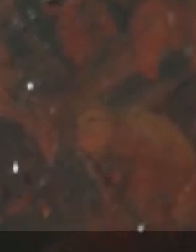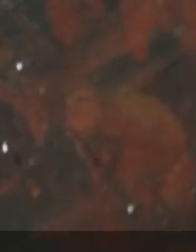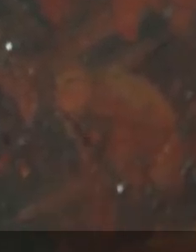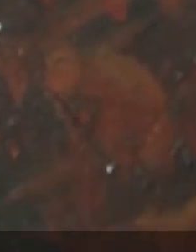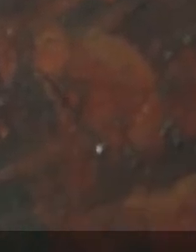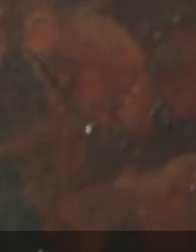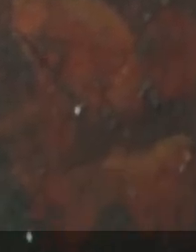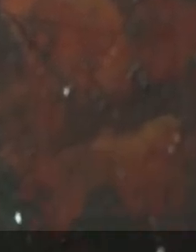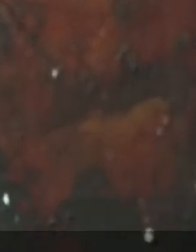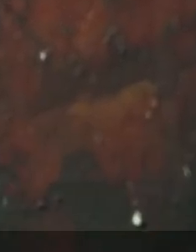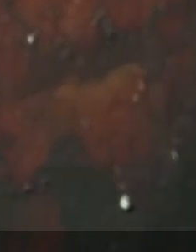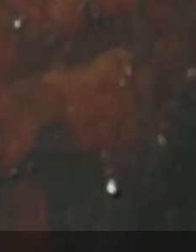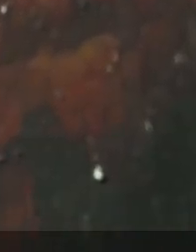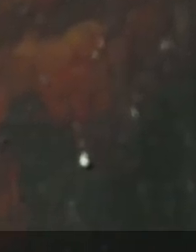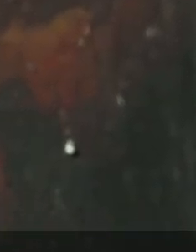Paras por